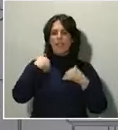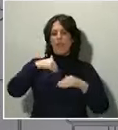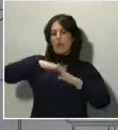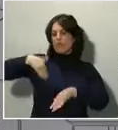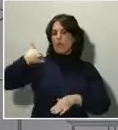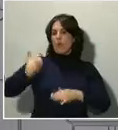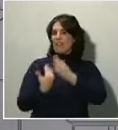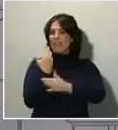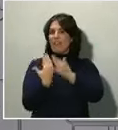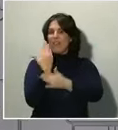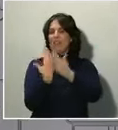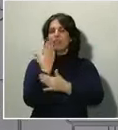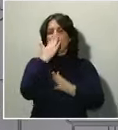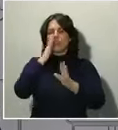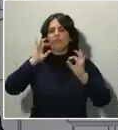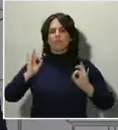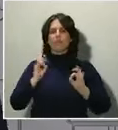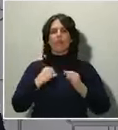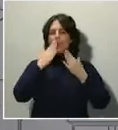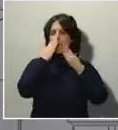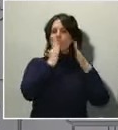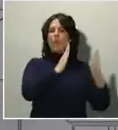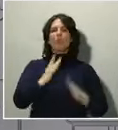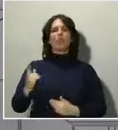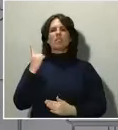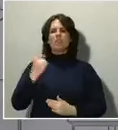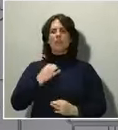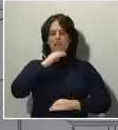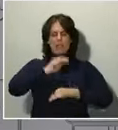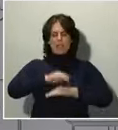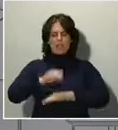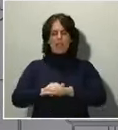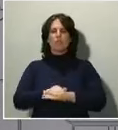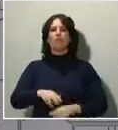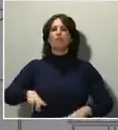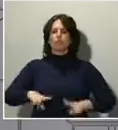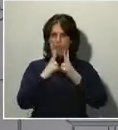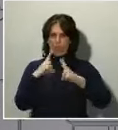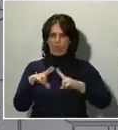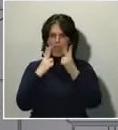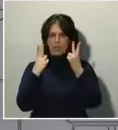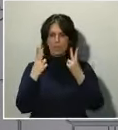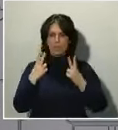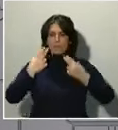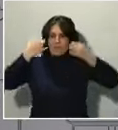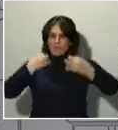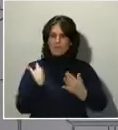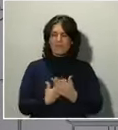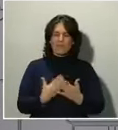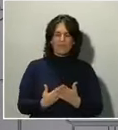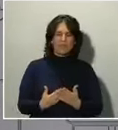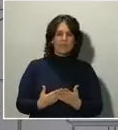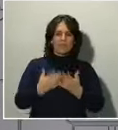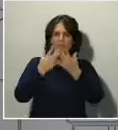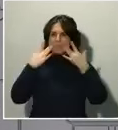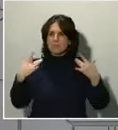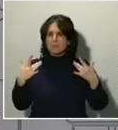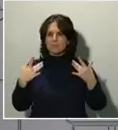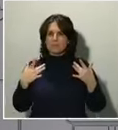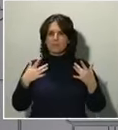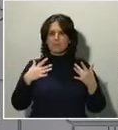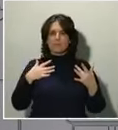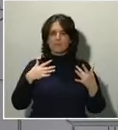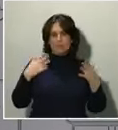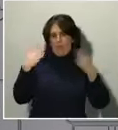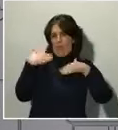social. Como no existen certezas absolutas, como no hay un manual infalible, caben errores. Todos